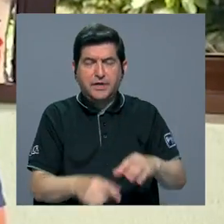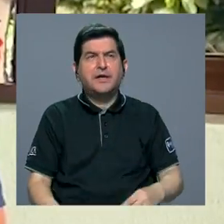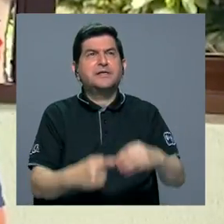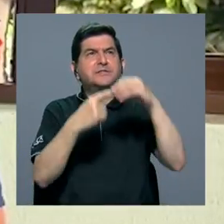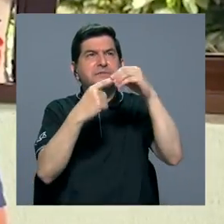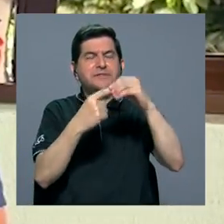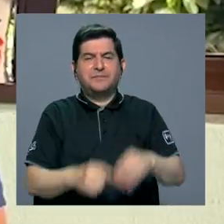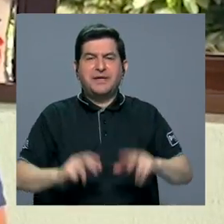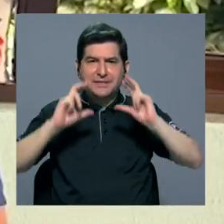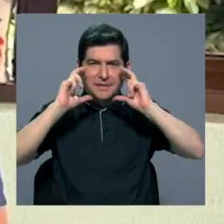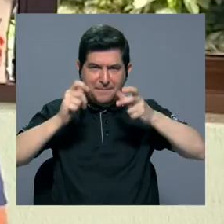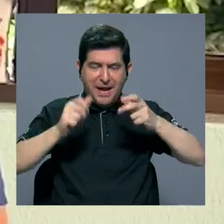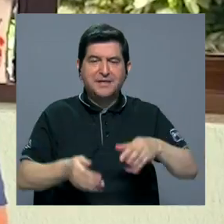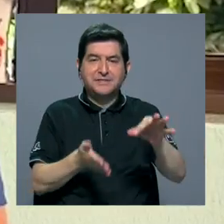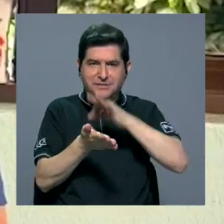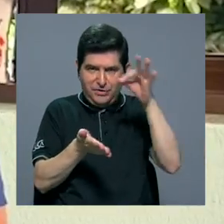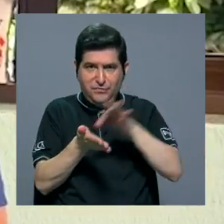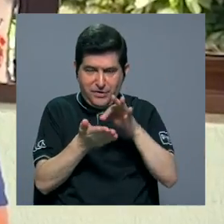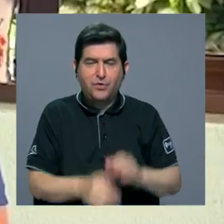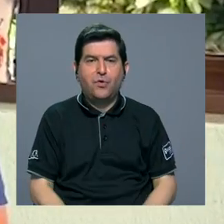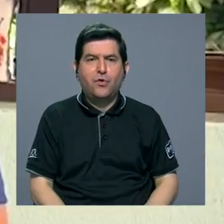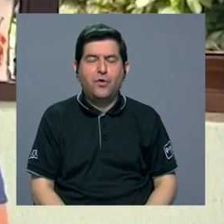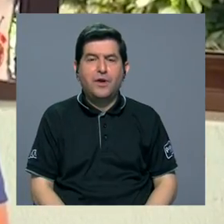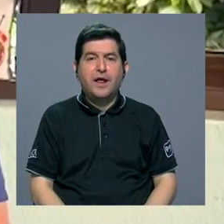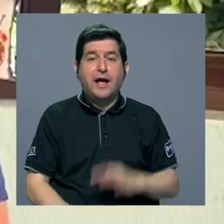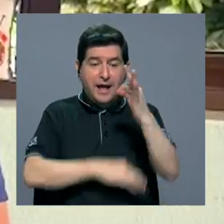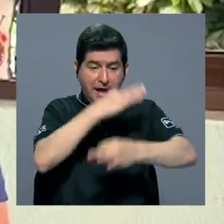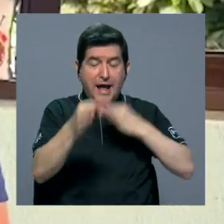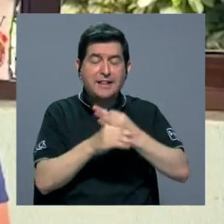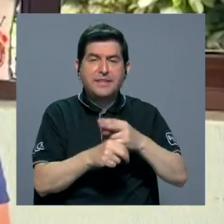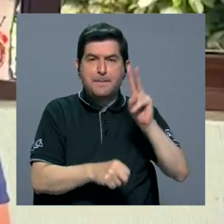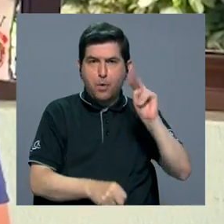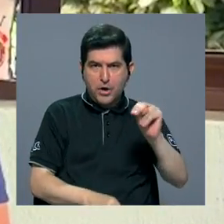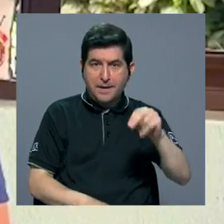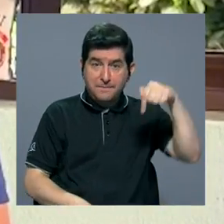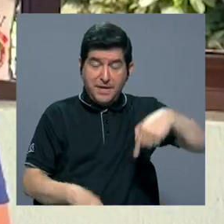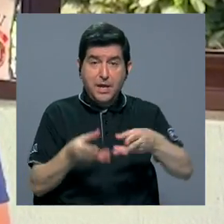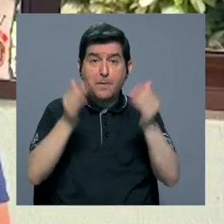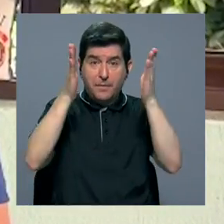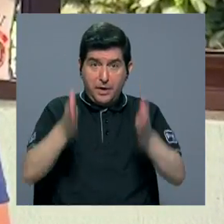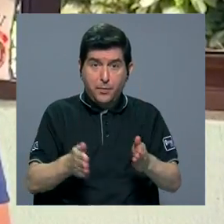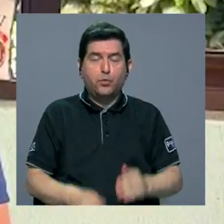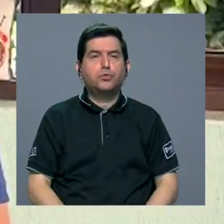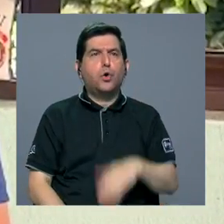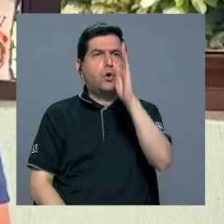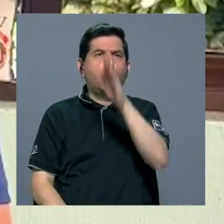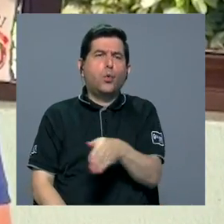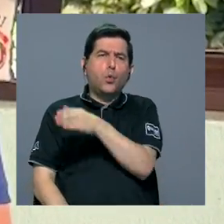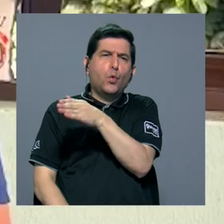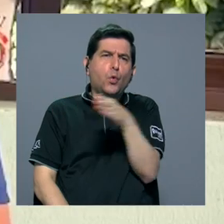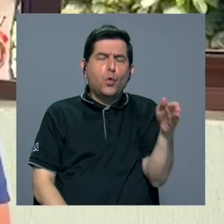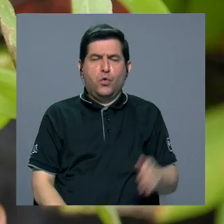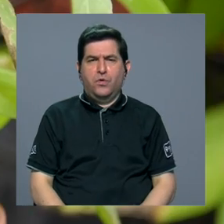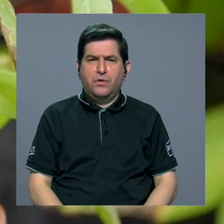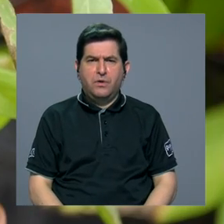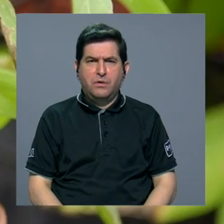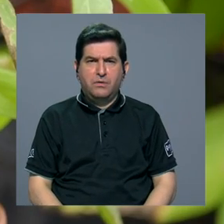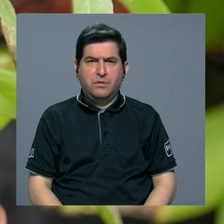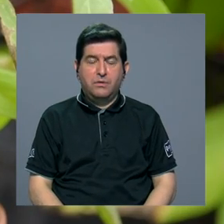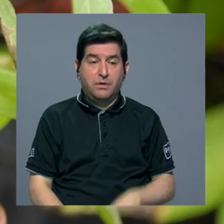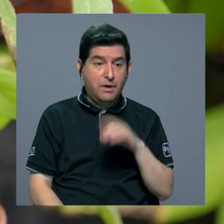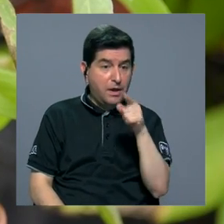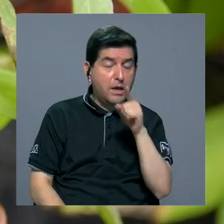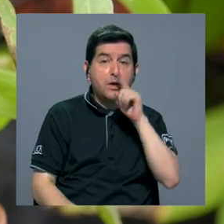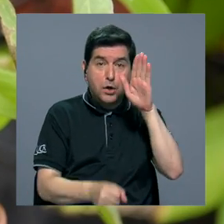principalmente maíz y tricol. La variedad nambí para los productores de esta zona ha sido una gran bendición, ya que ha venido a